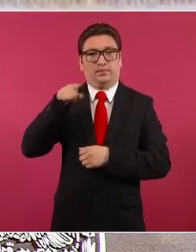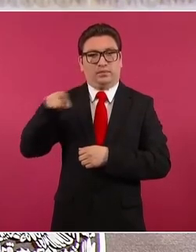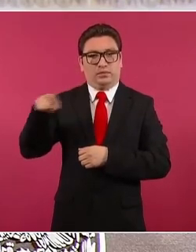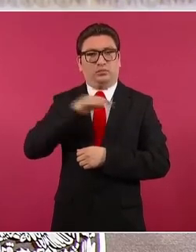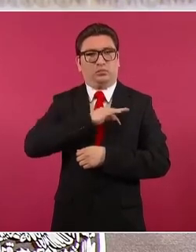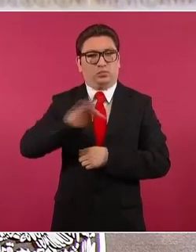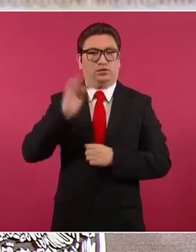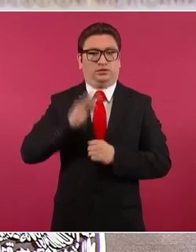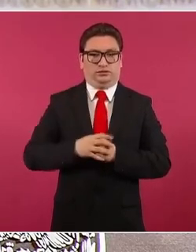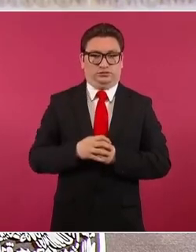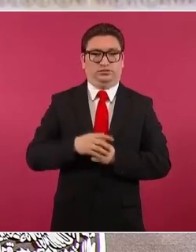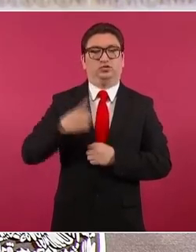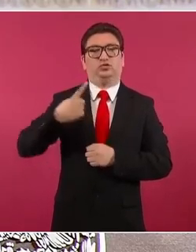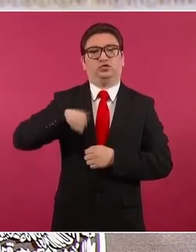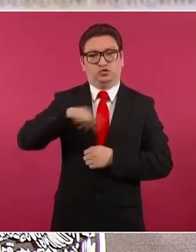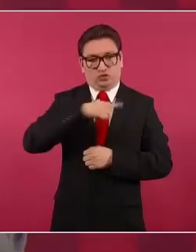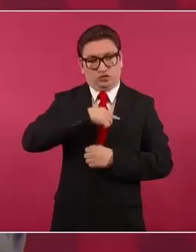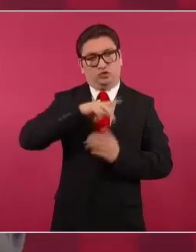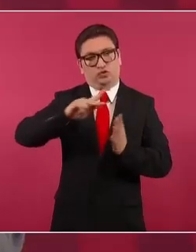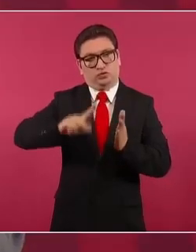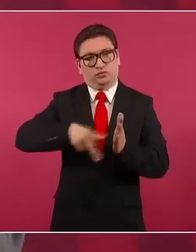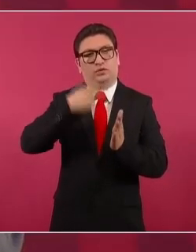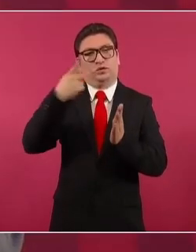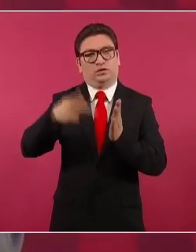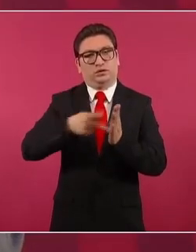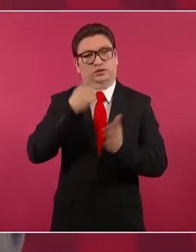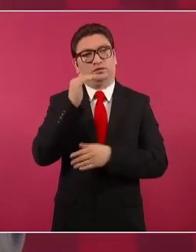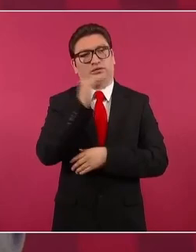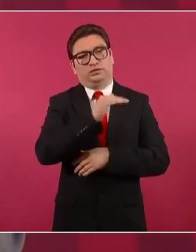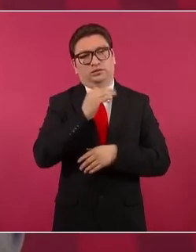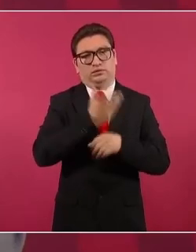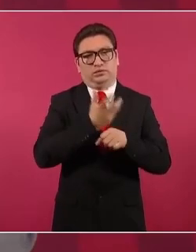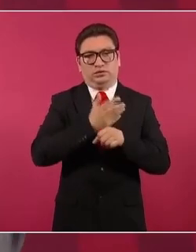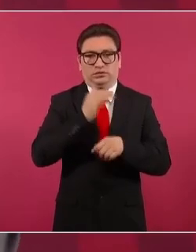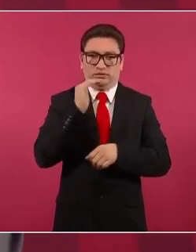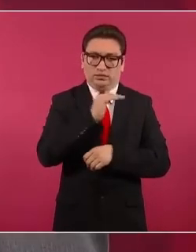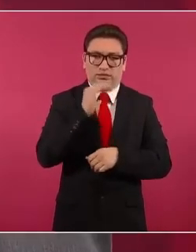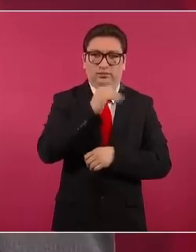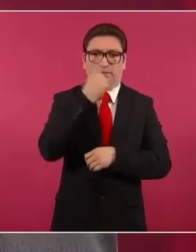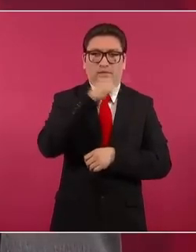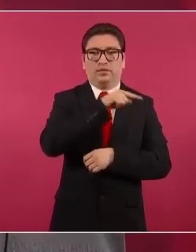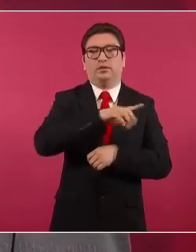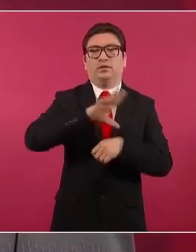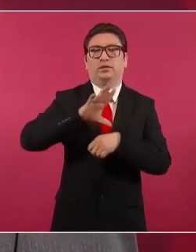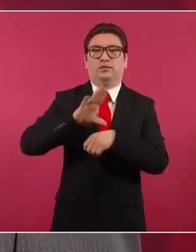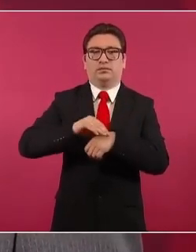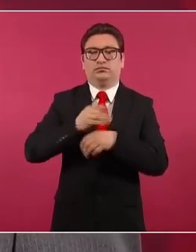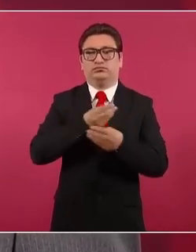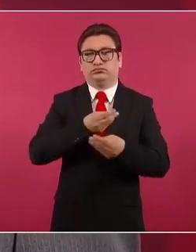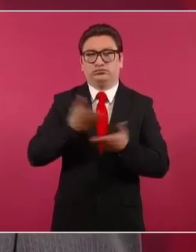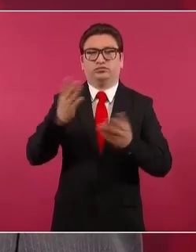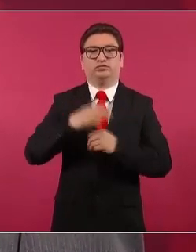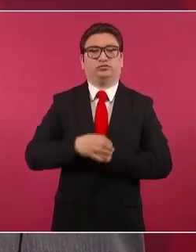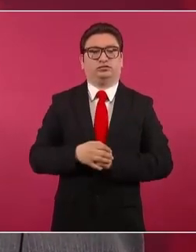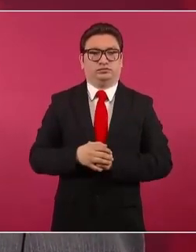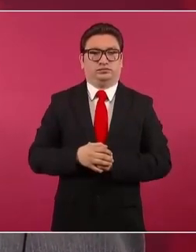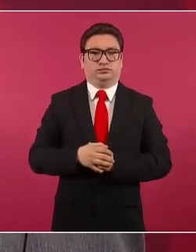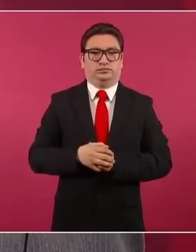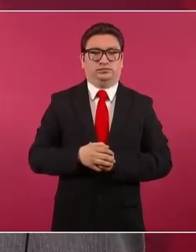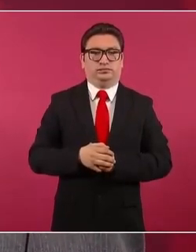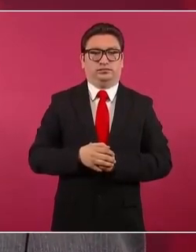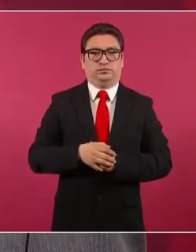Nosotros hemos venido insistiendo mucho con el gobierno de Estados Unidos de que se entreguen pues estas